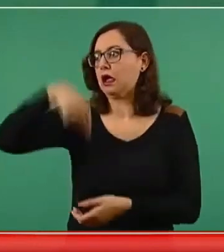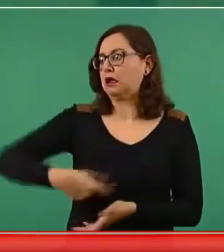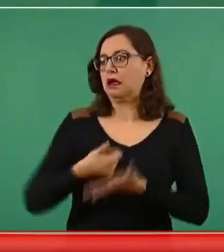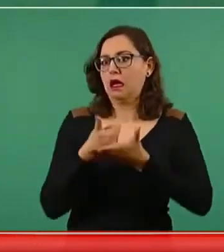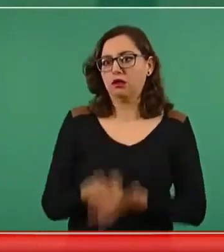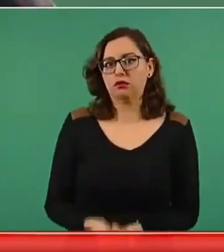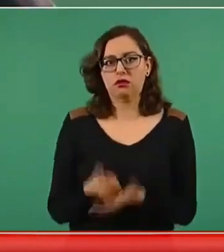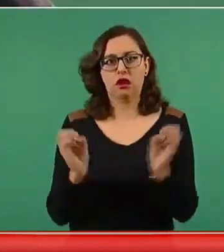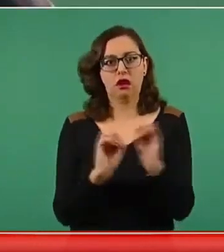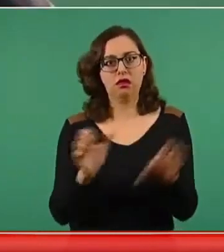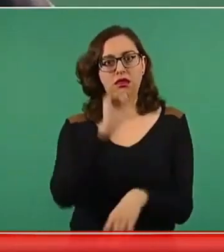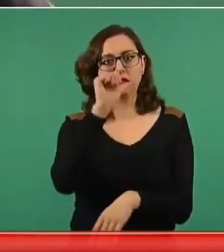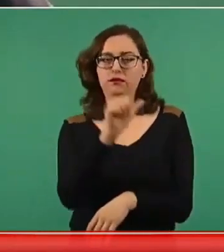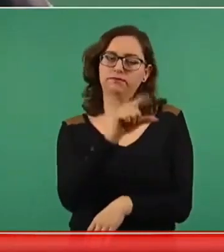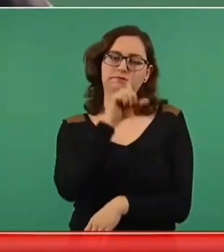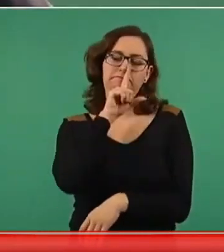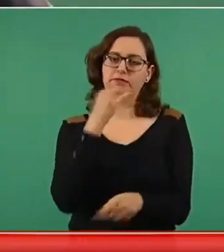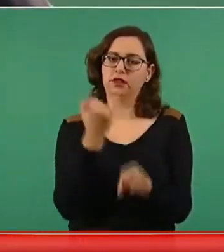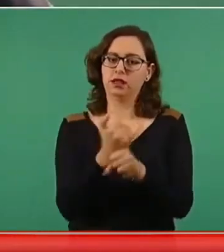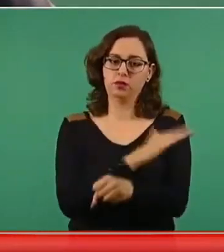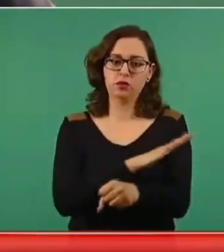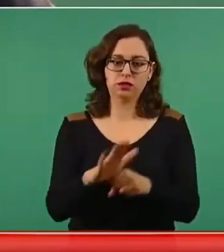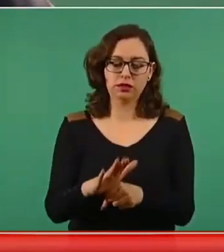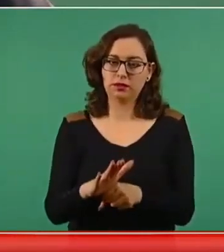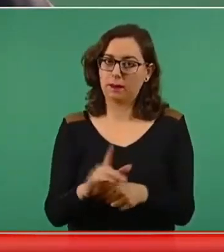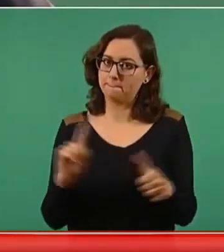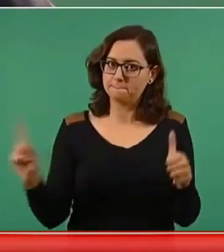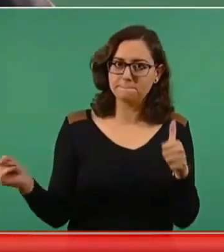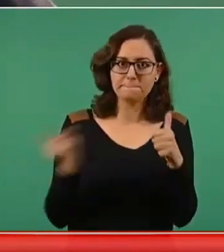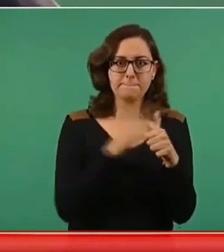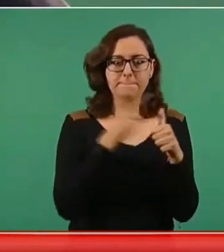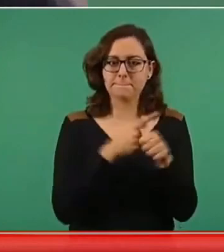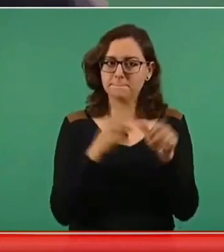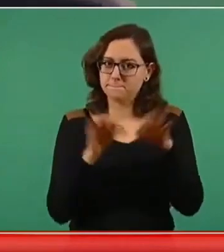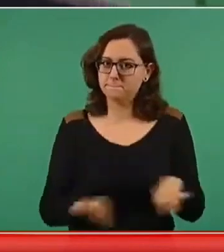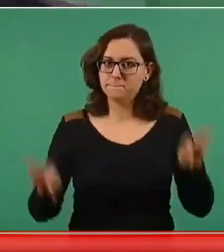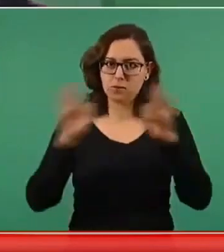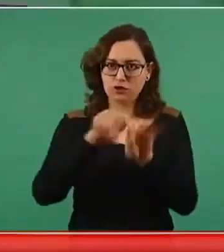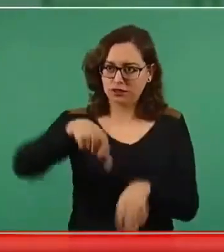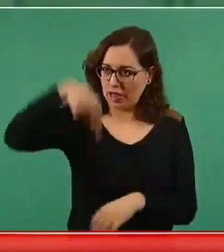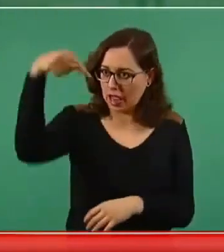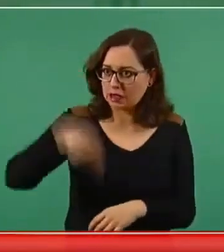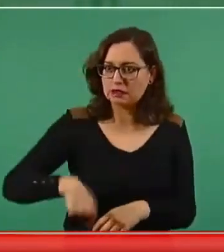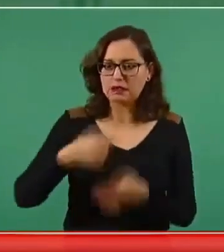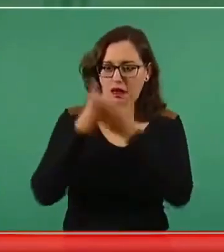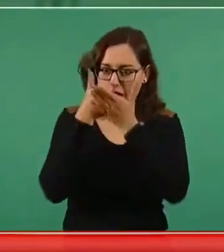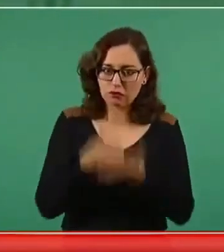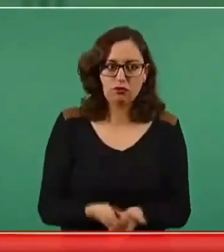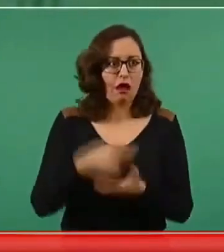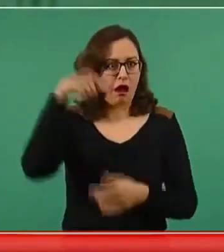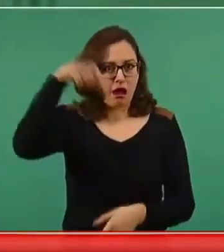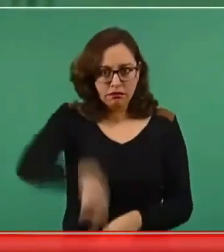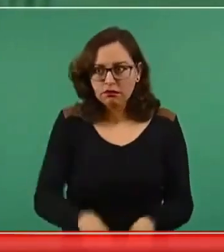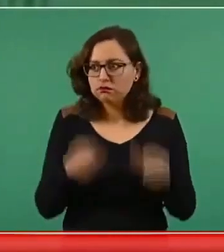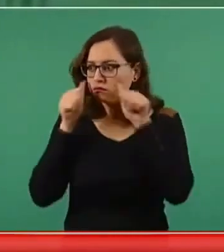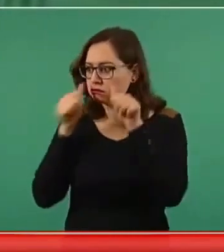Y para ser respetados afuera tenemos que